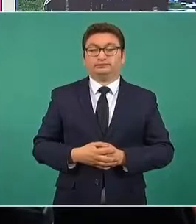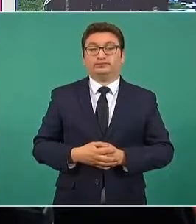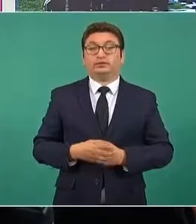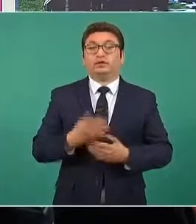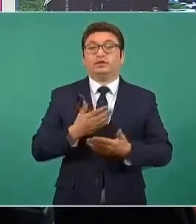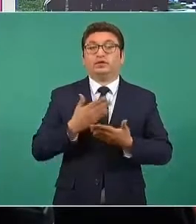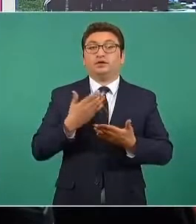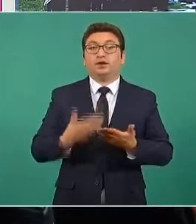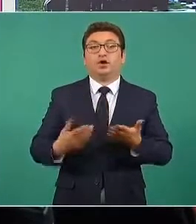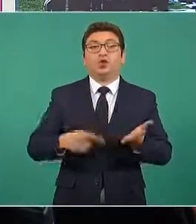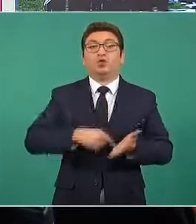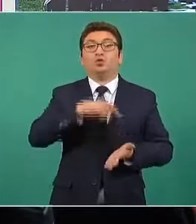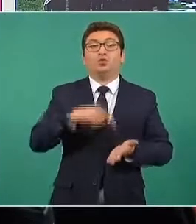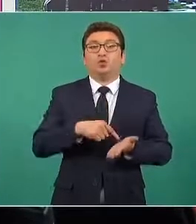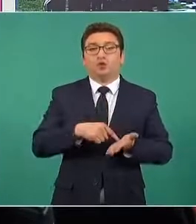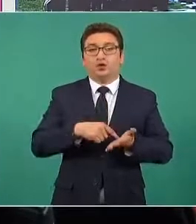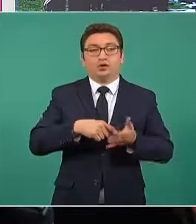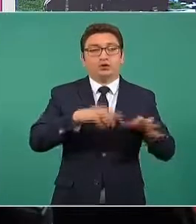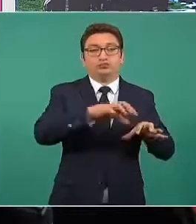construcción de cuarteles,